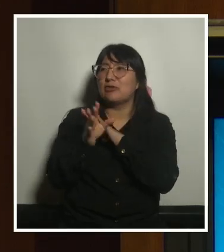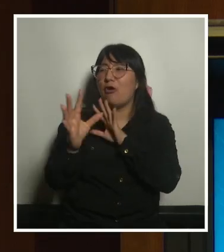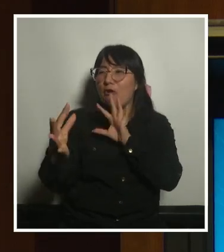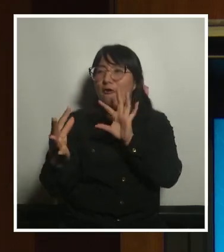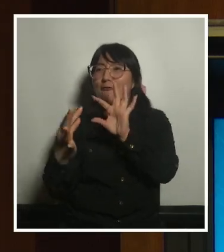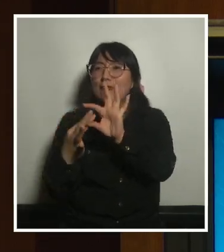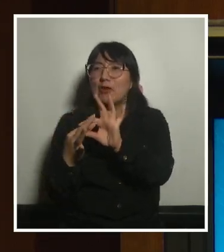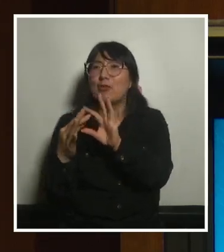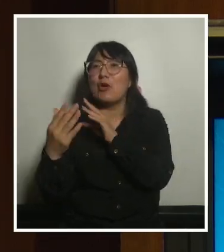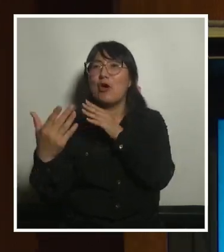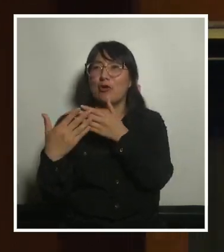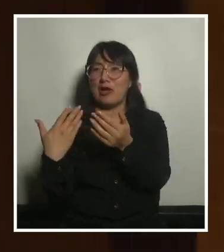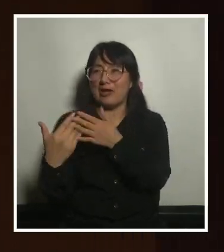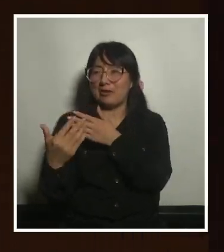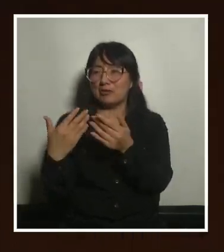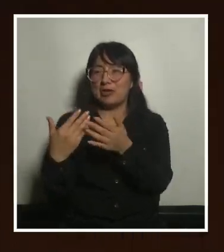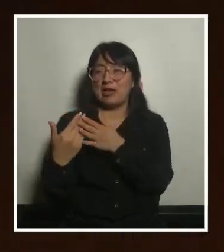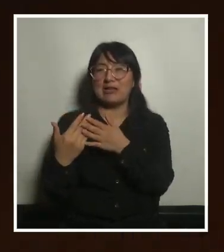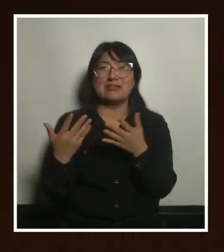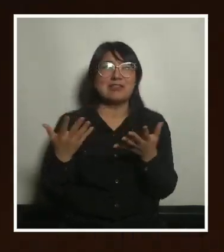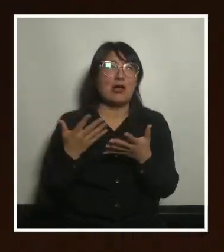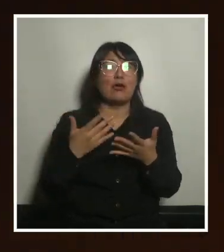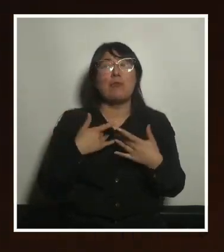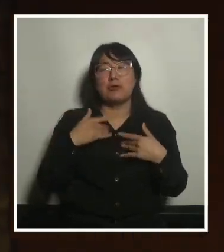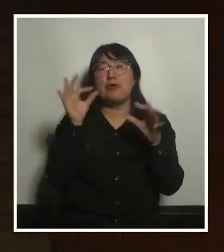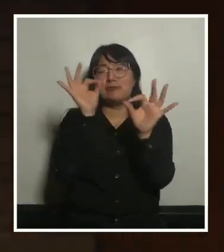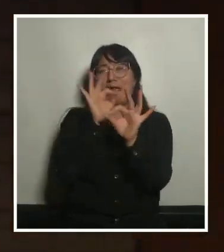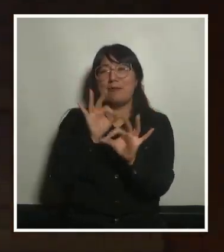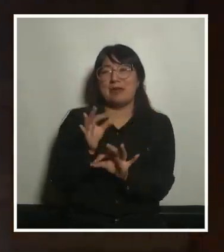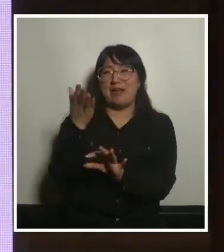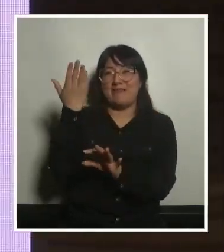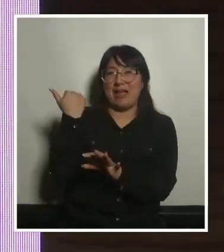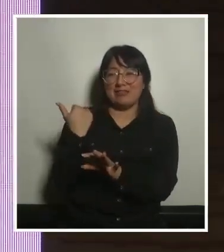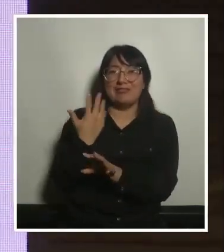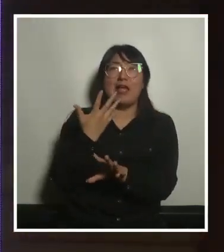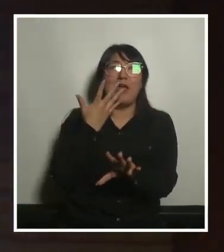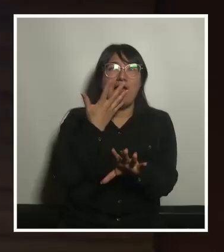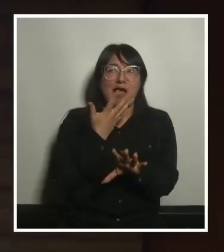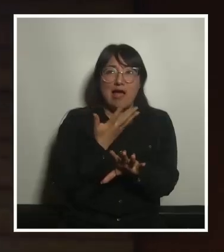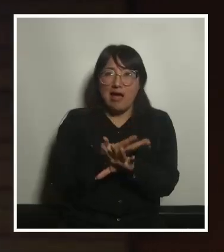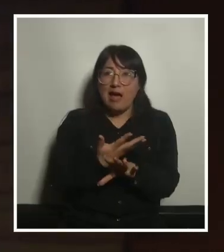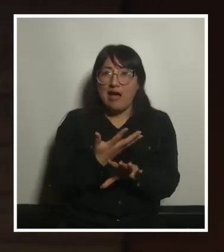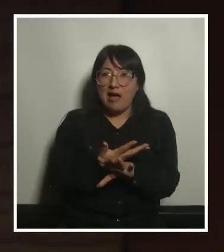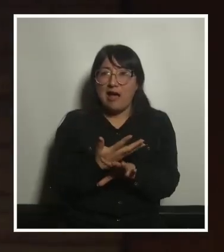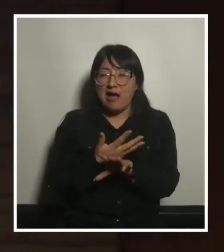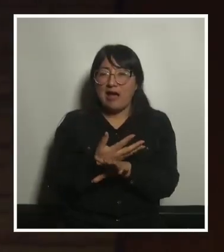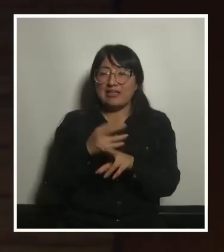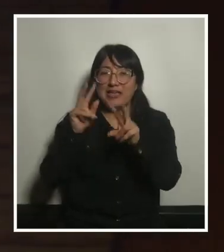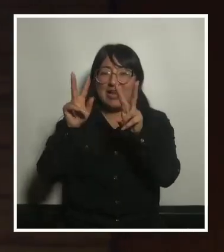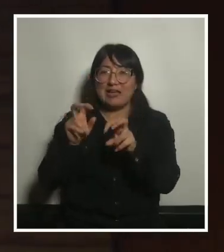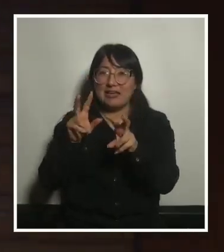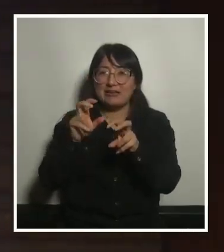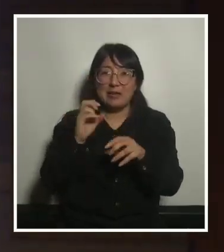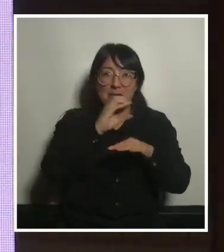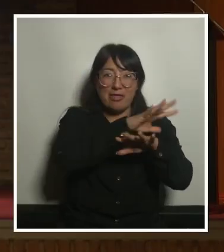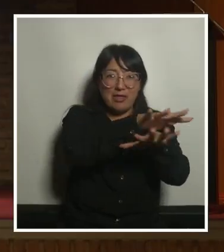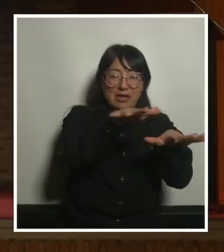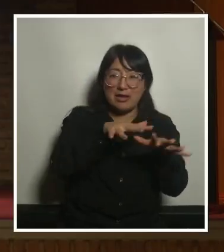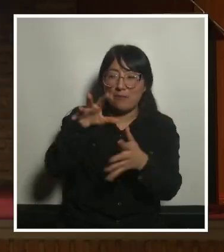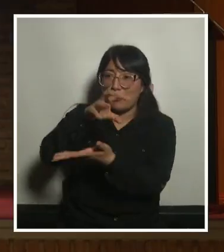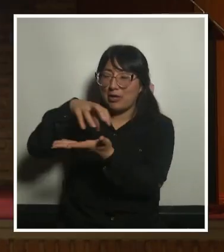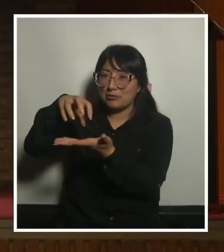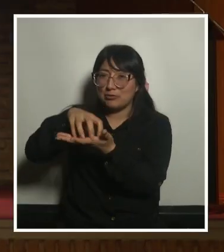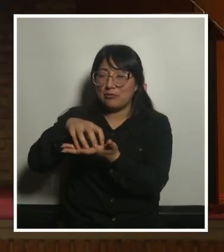naturales como explicaba antes Paula a veces pues hay un abismo no solamente entre lo urbano y lo rural sino que hay un abismo